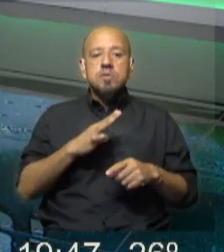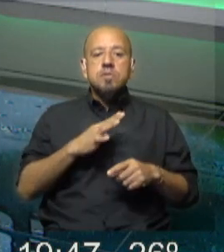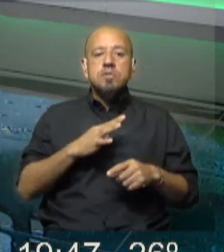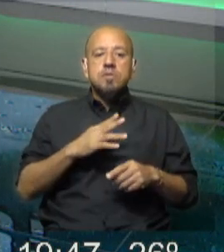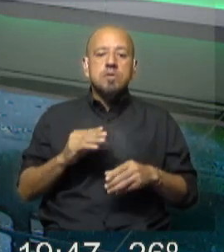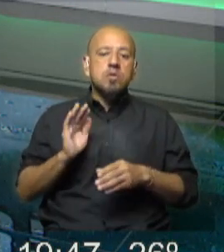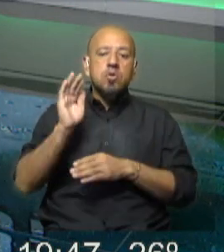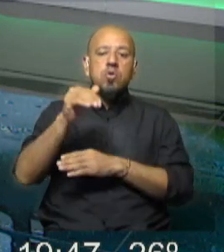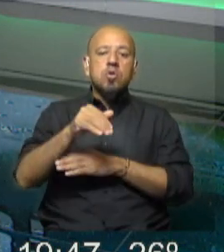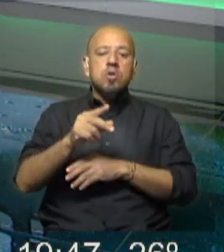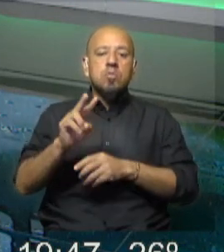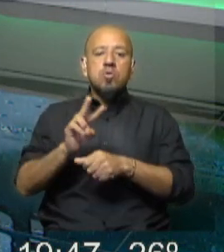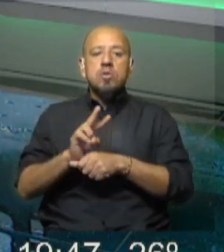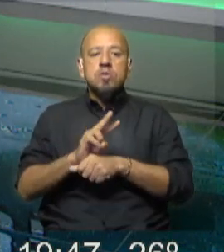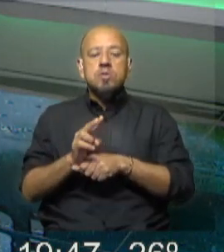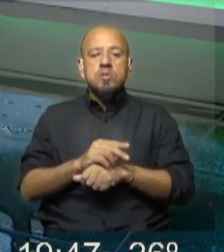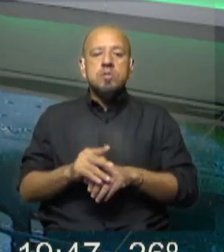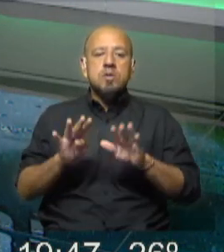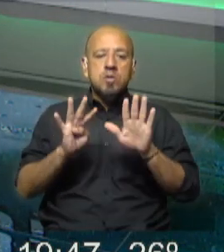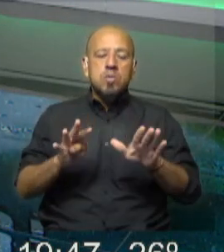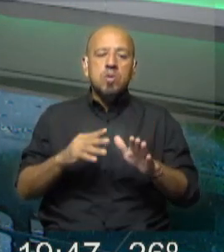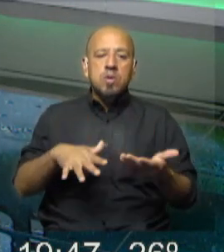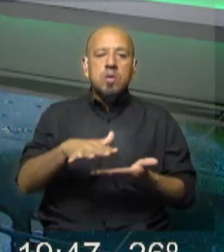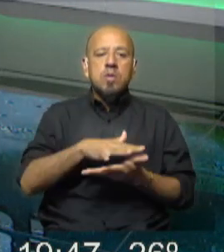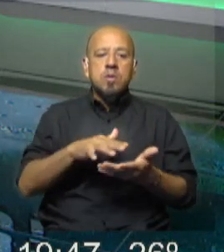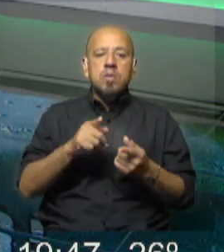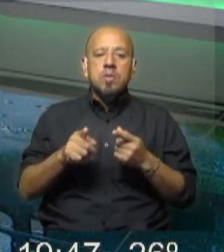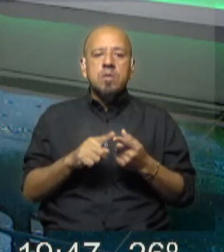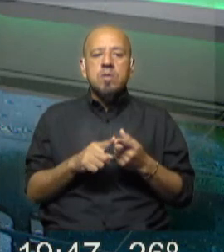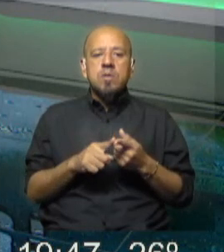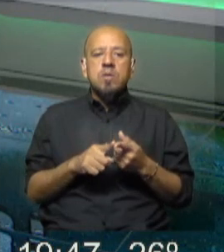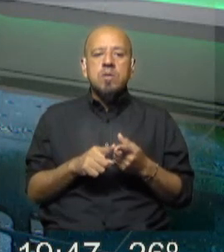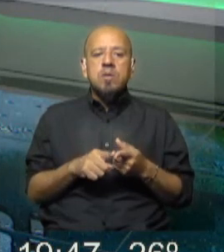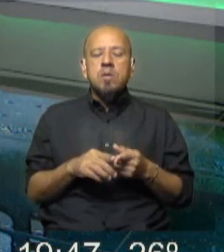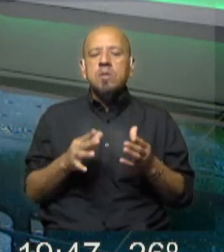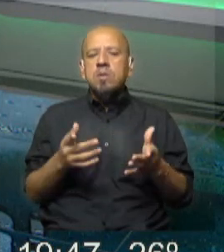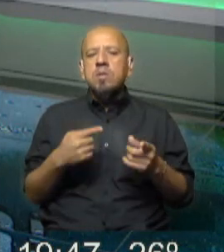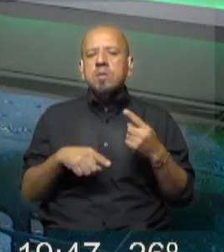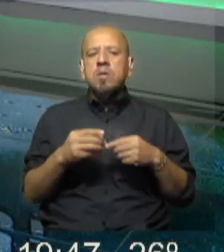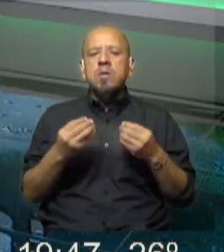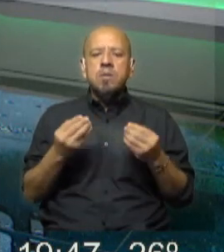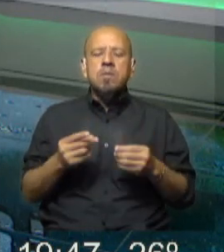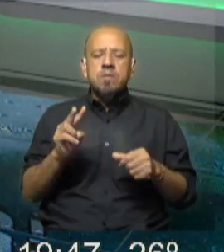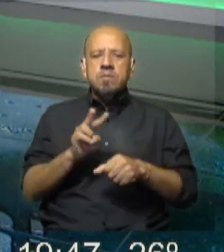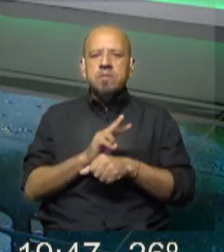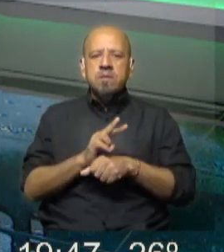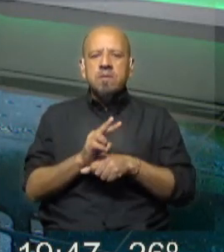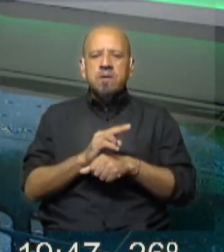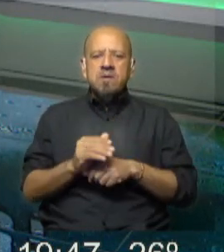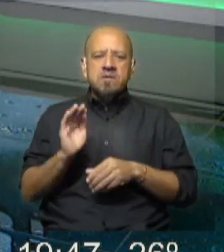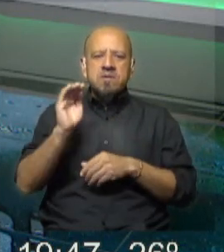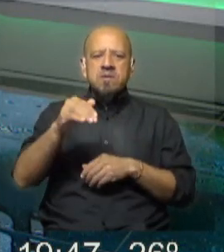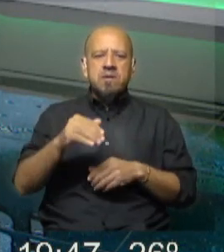olas protegidas, unas nueve zonas derrompientes. Ahora, cuando hablamos de proteger las olas, también tenemos que